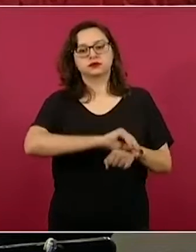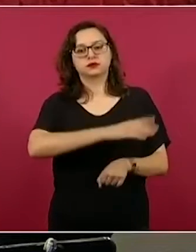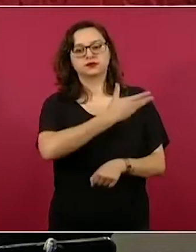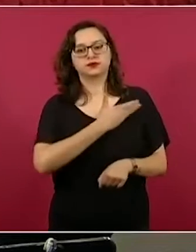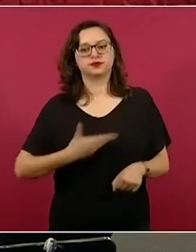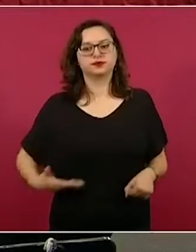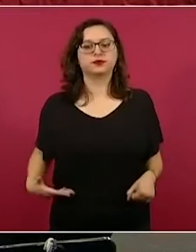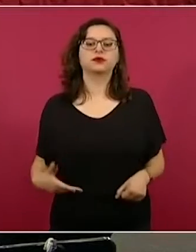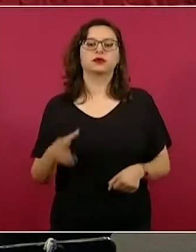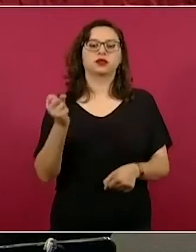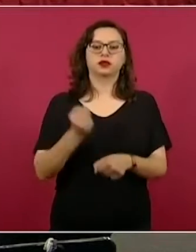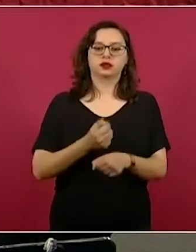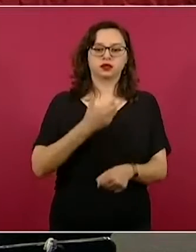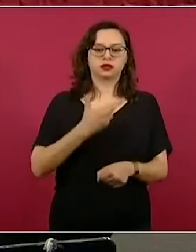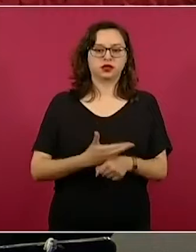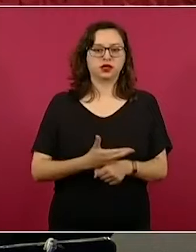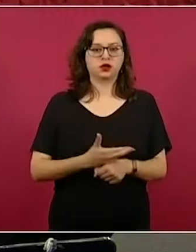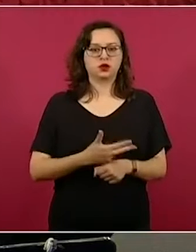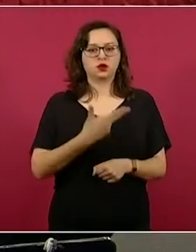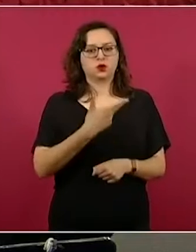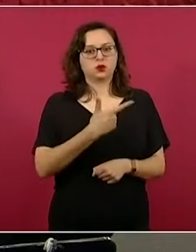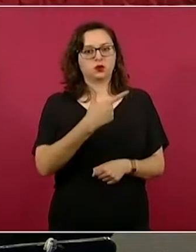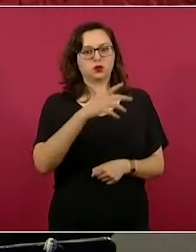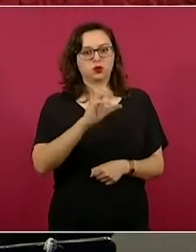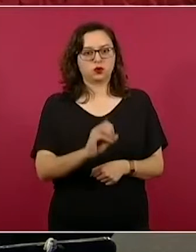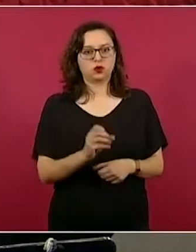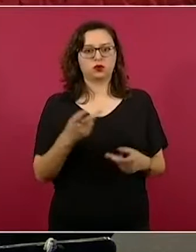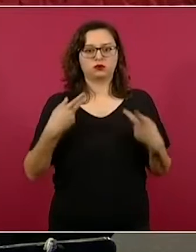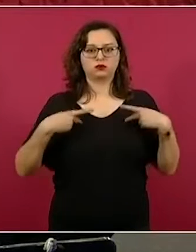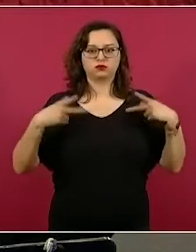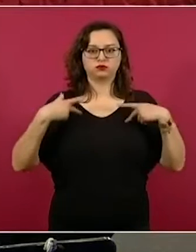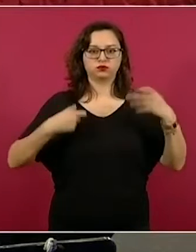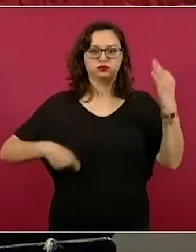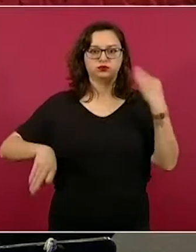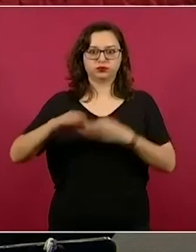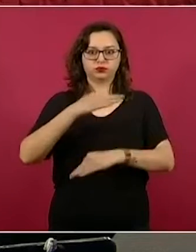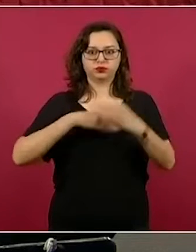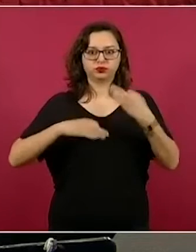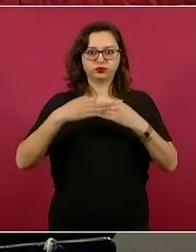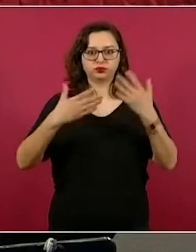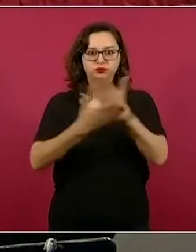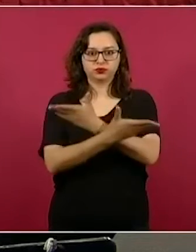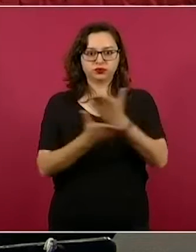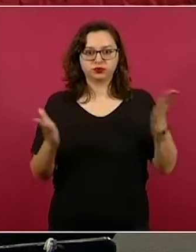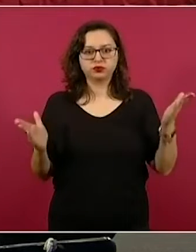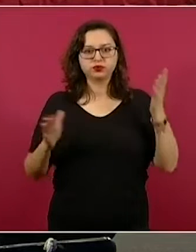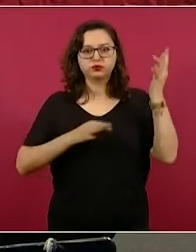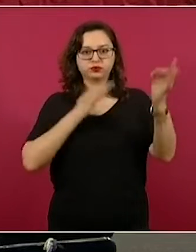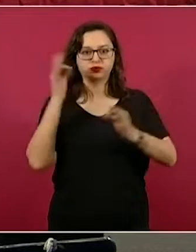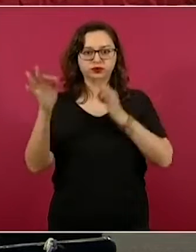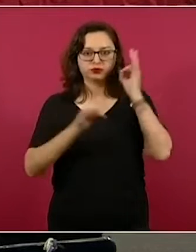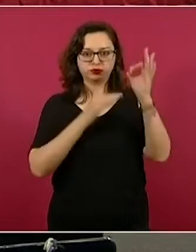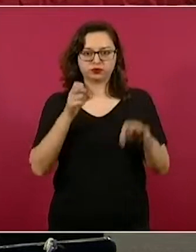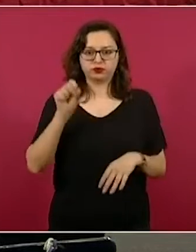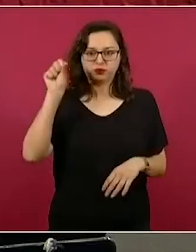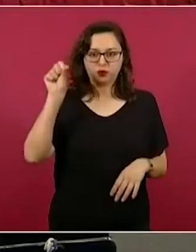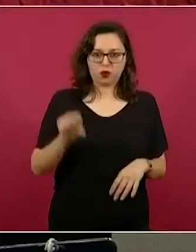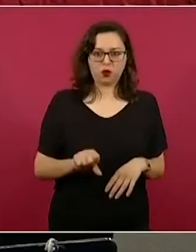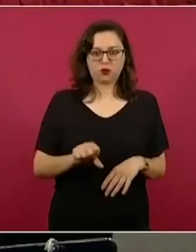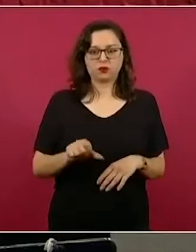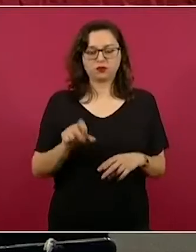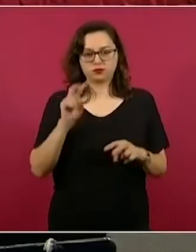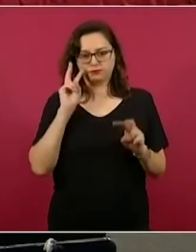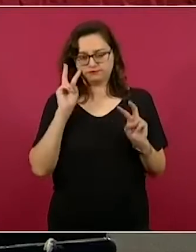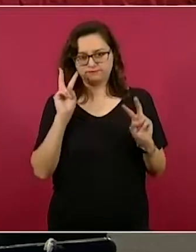dio a conocer que como parte del plan de salud se realizó un diagnóstico en 15 estados. La radiografía realizada detectó la